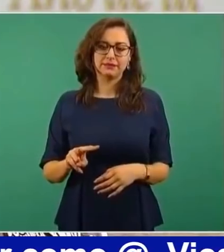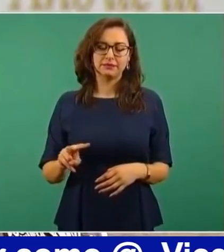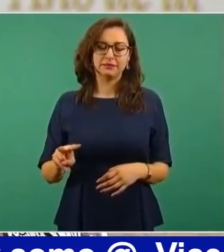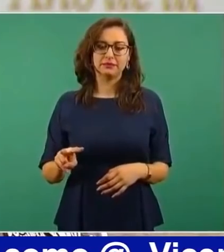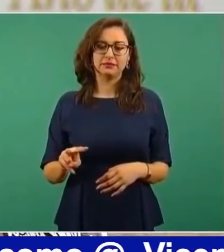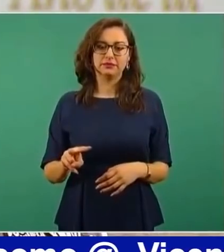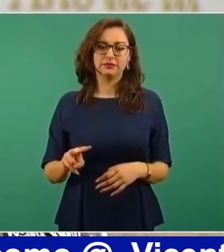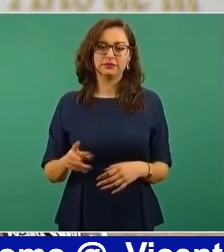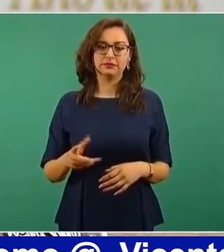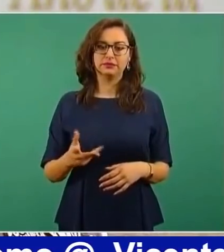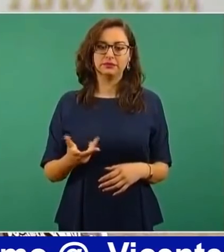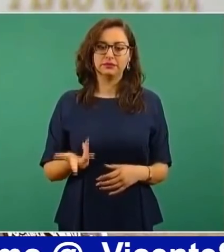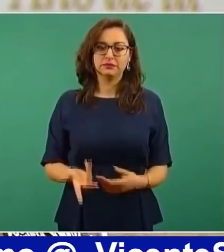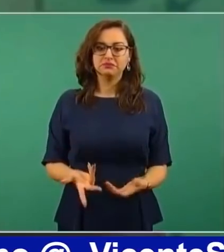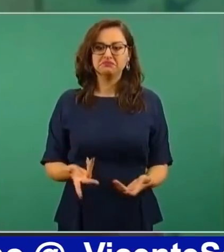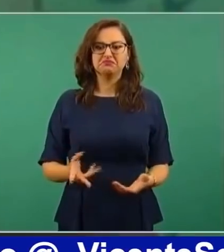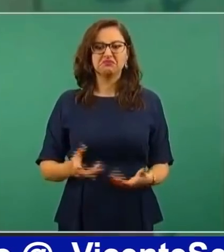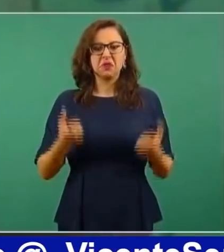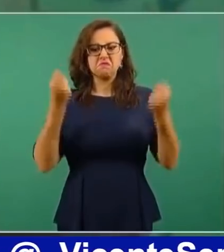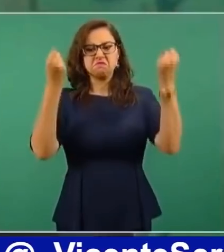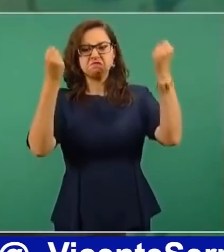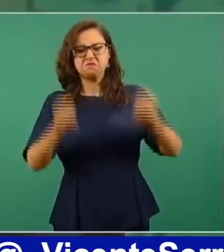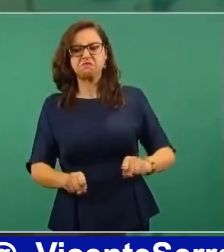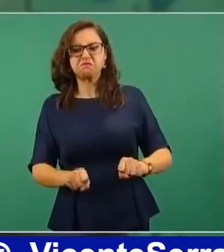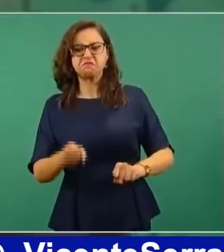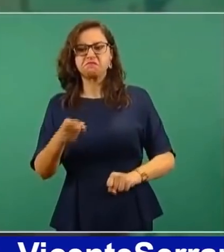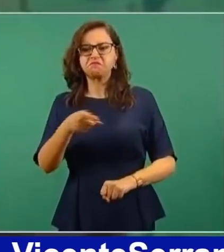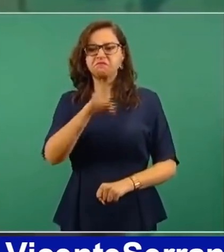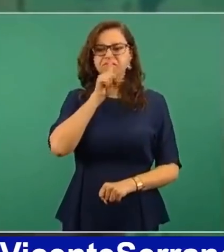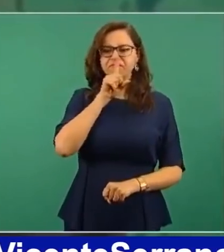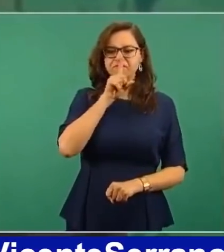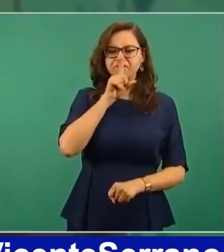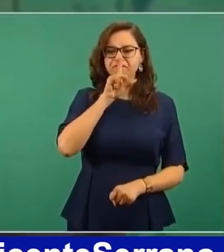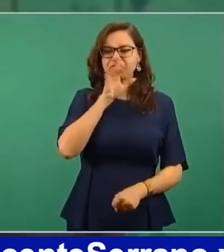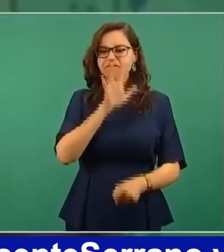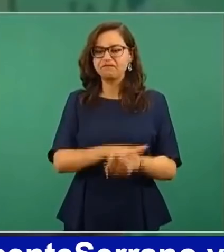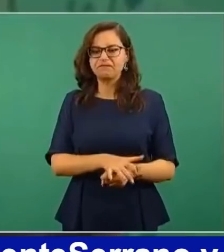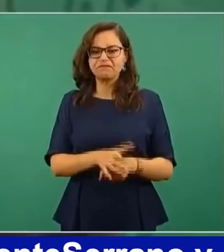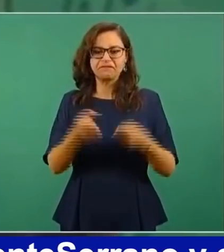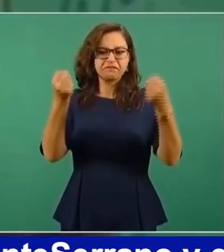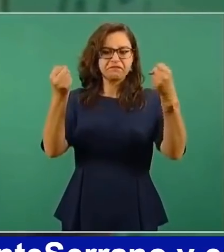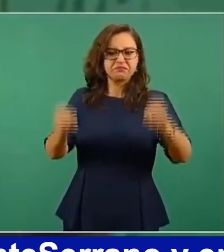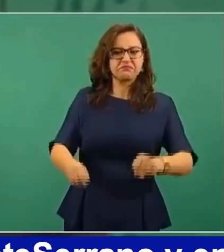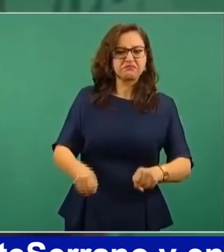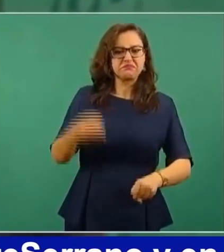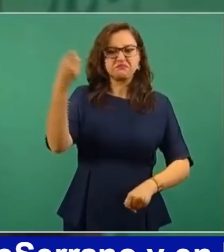que tenga que ver con el autoritarismo, con las dictaduras.